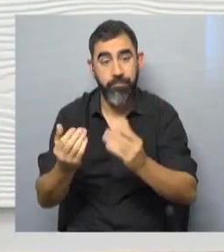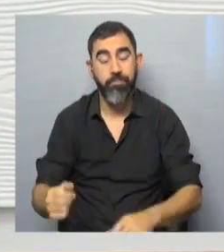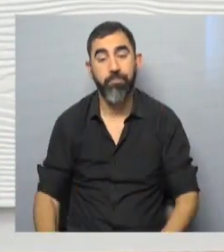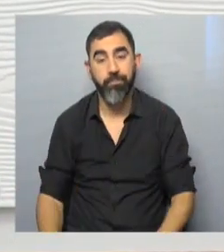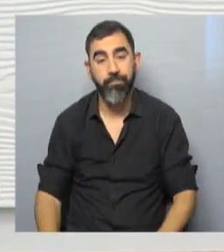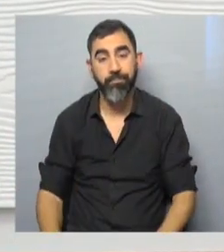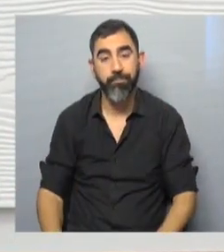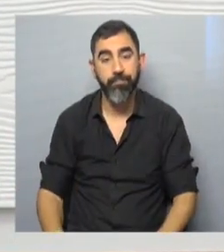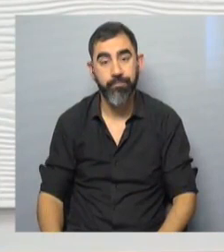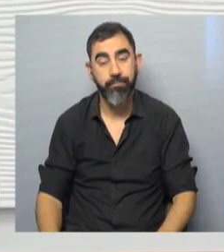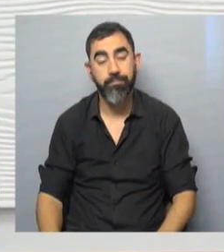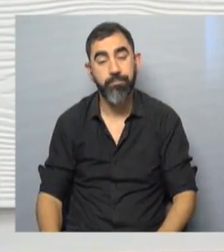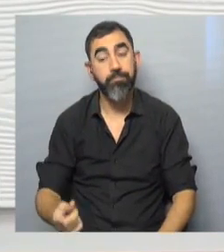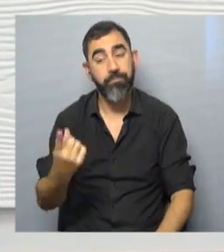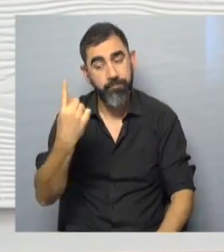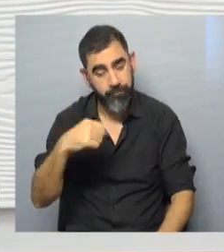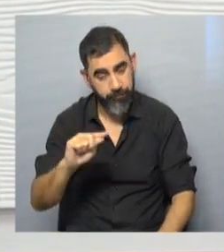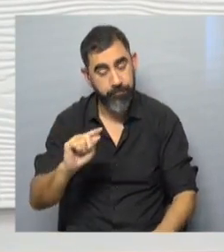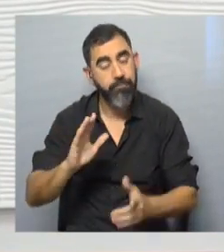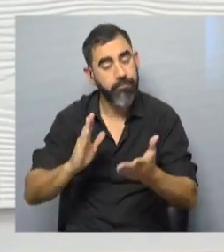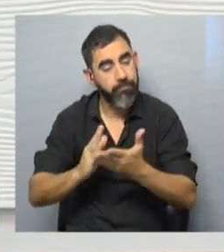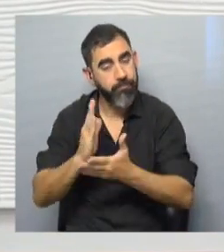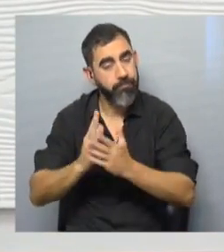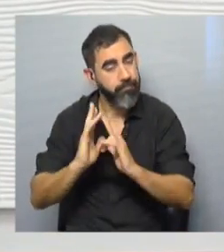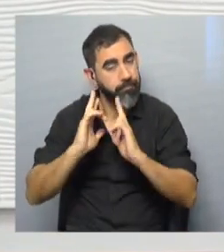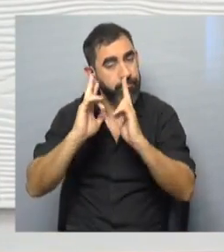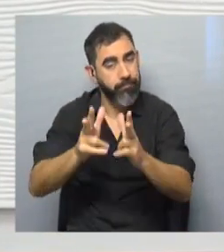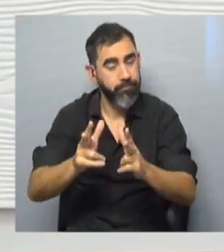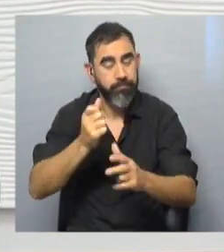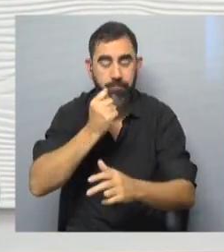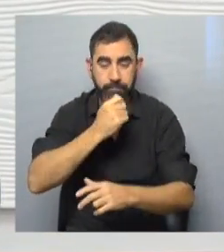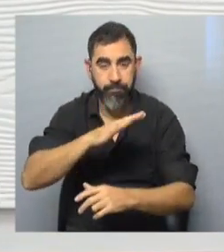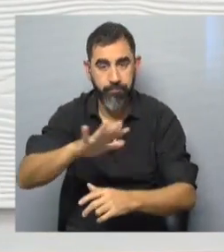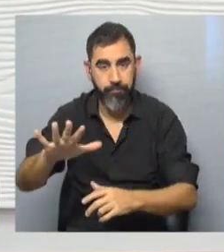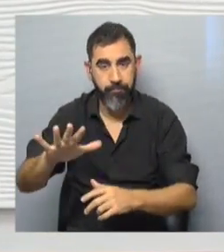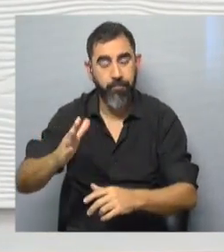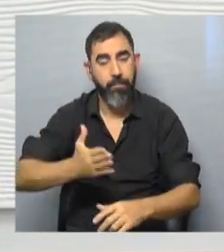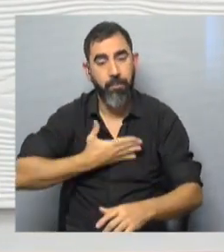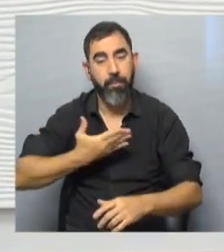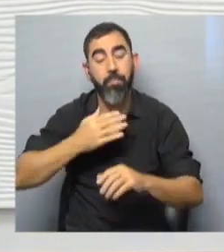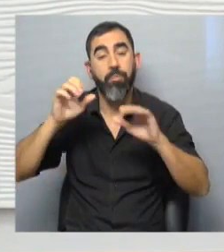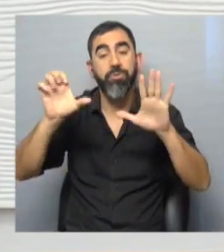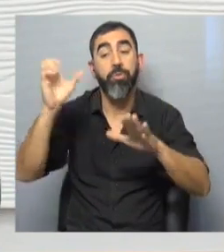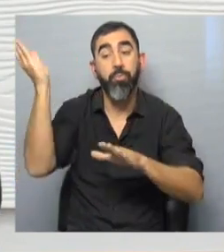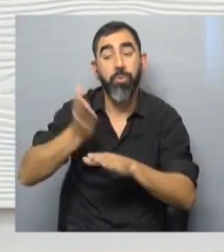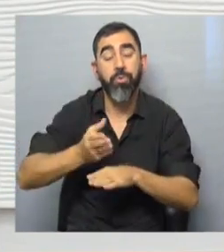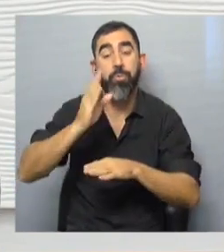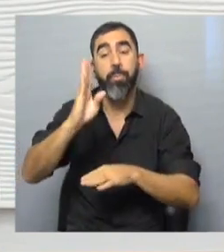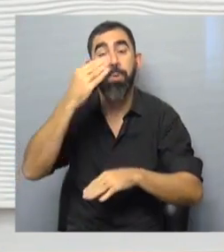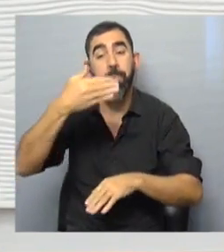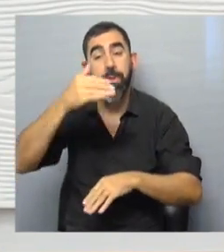siempre hemos señalado como constante histórica un reclamo del 6% del PBI